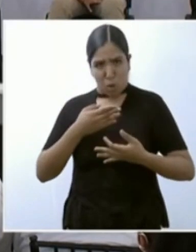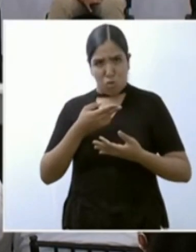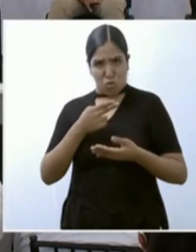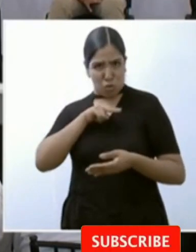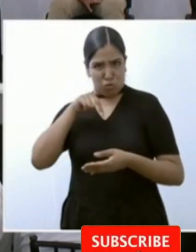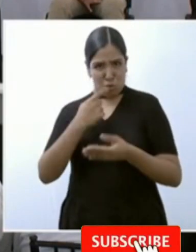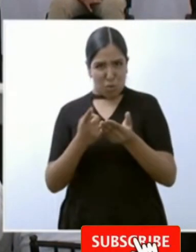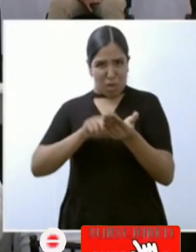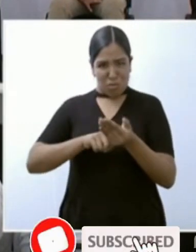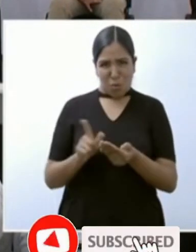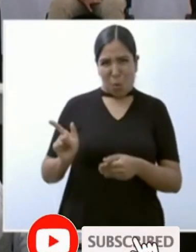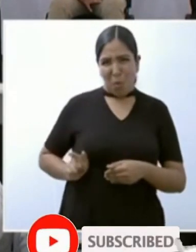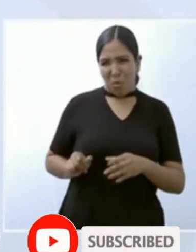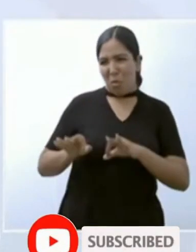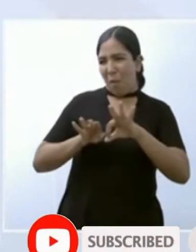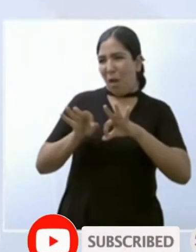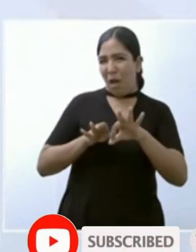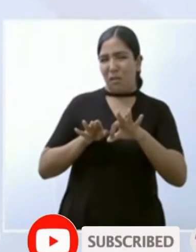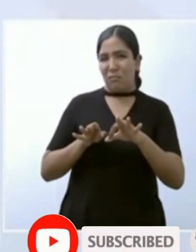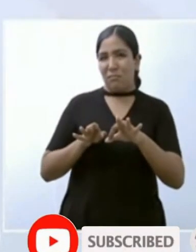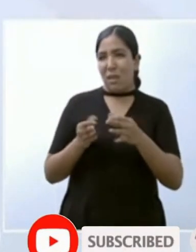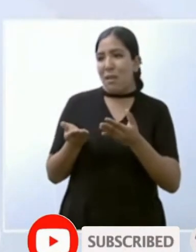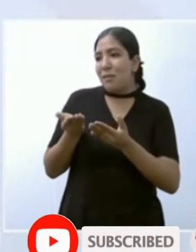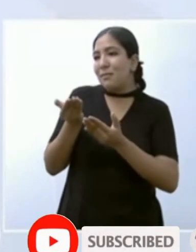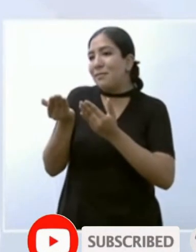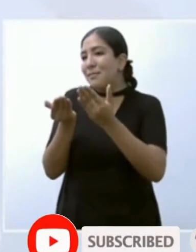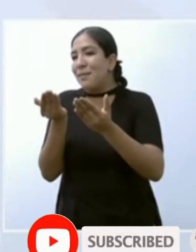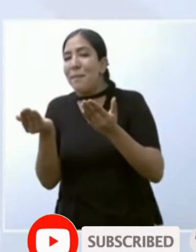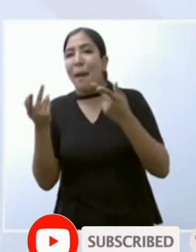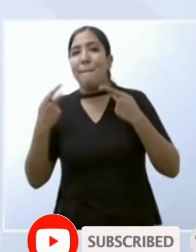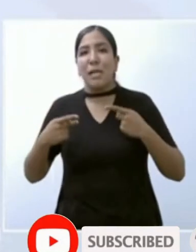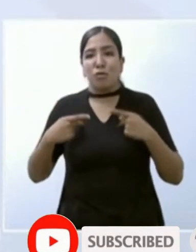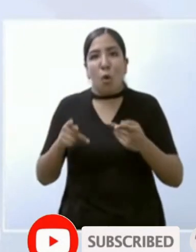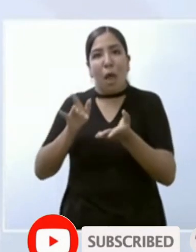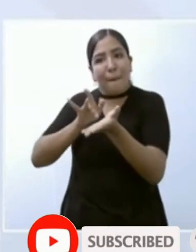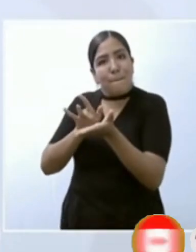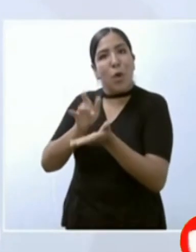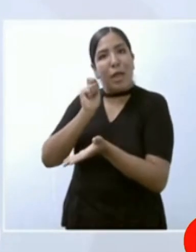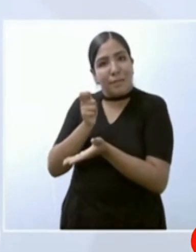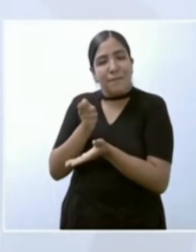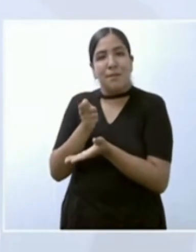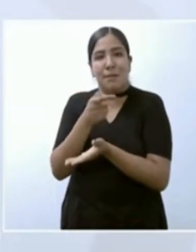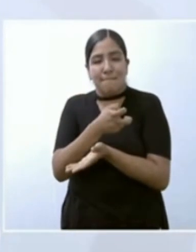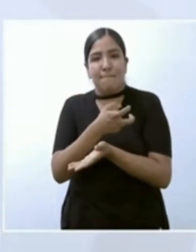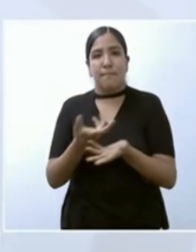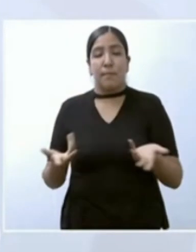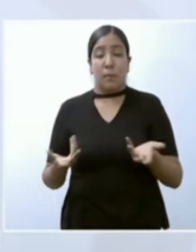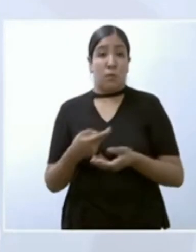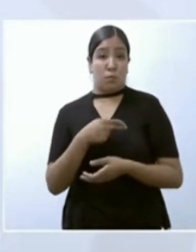funcionarios pero no servidores públicos porque